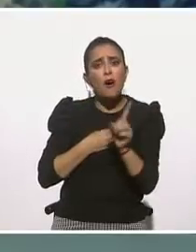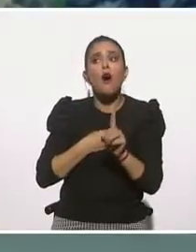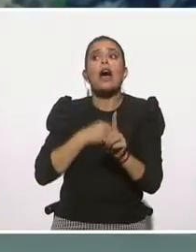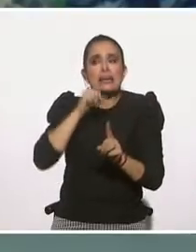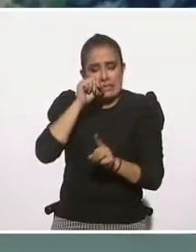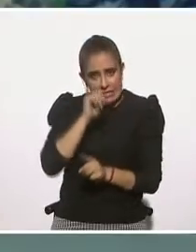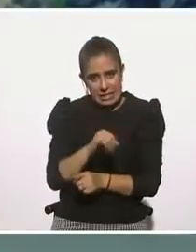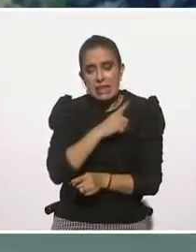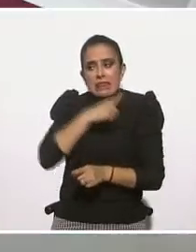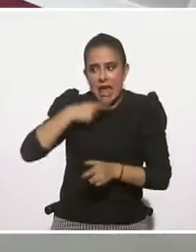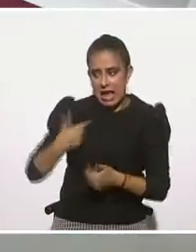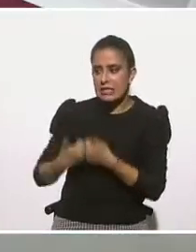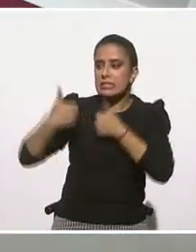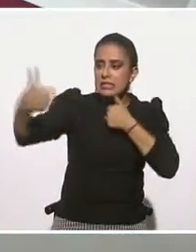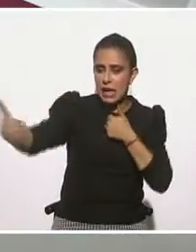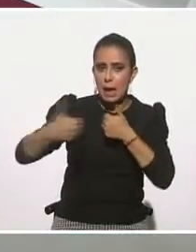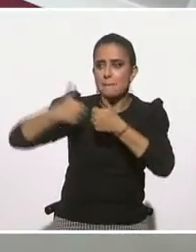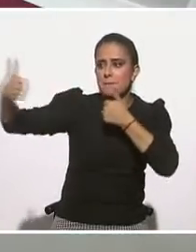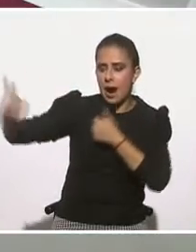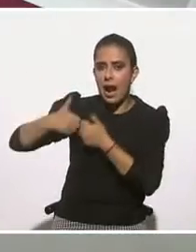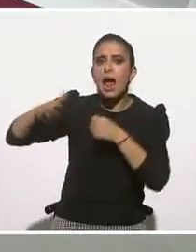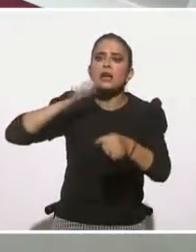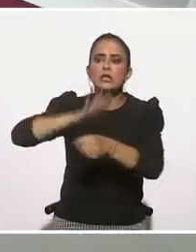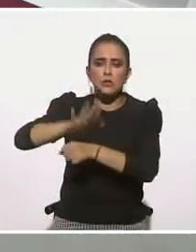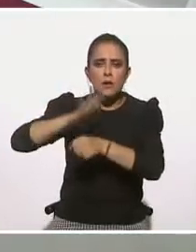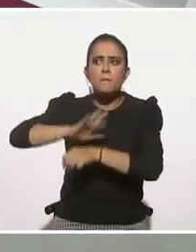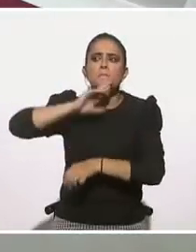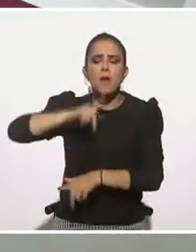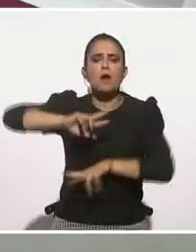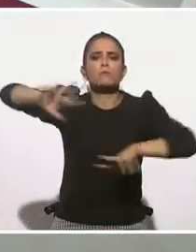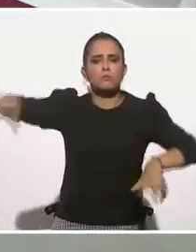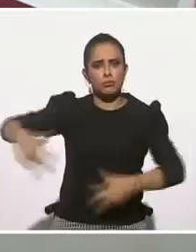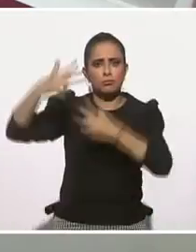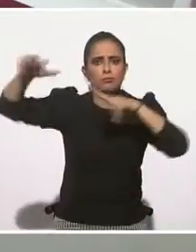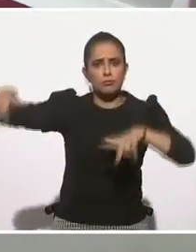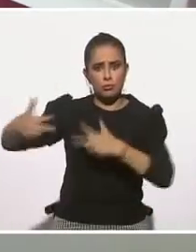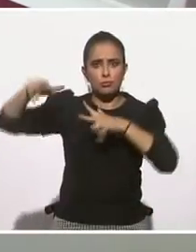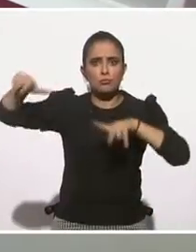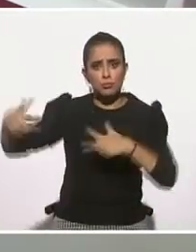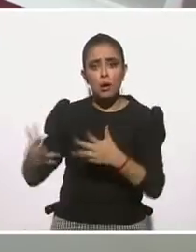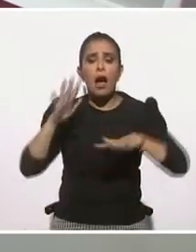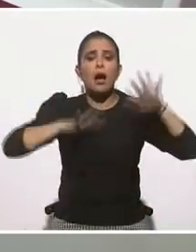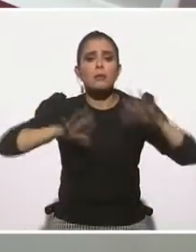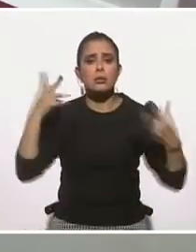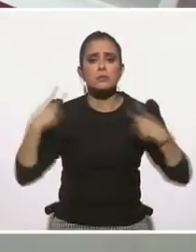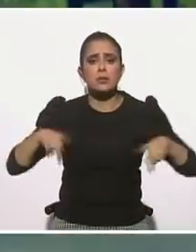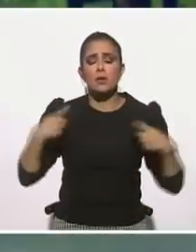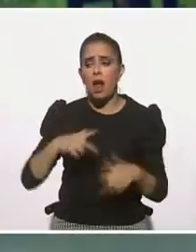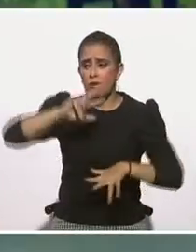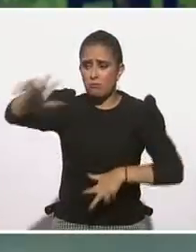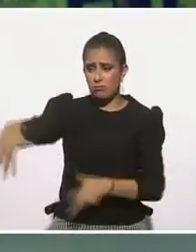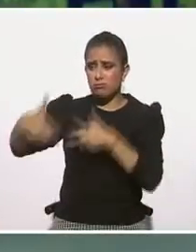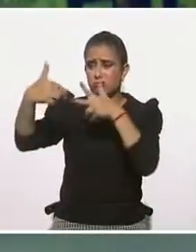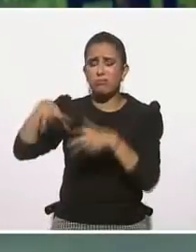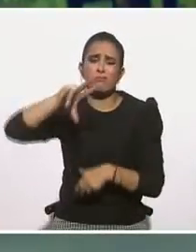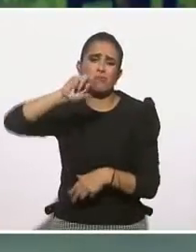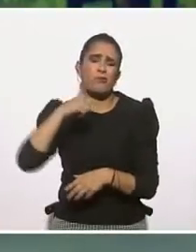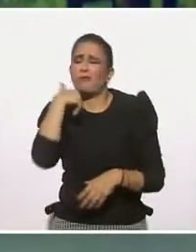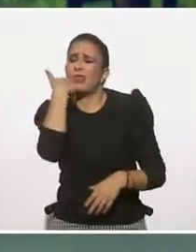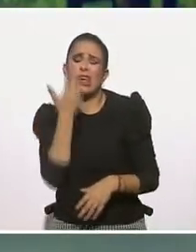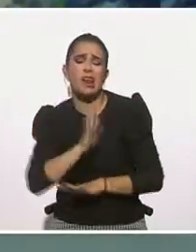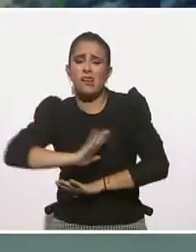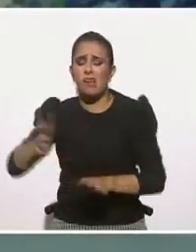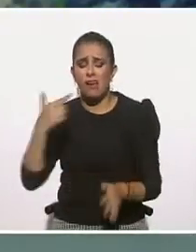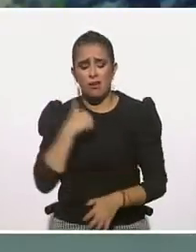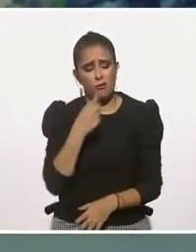no veía a nadie y si le hablabas, te decían, no, no quiero hablarte. O sea, era como, era, caímos un poco en esta